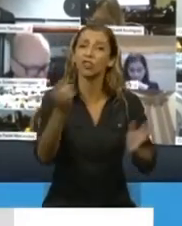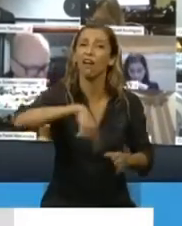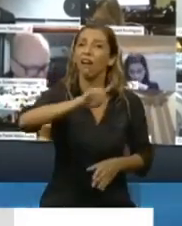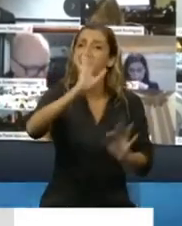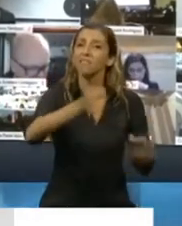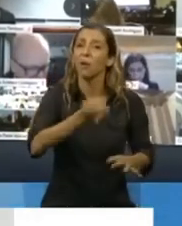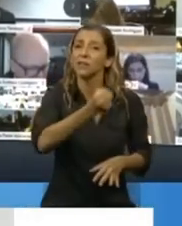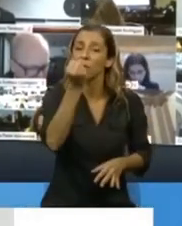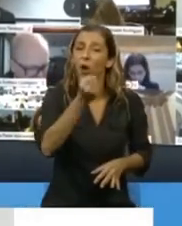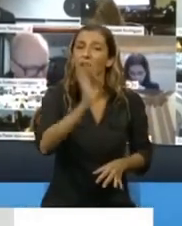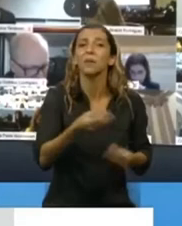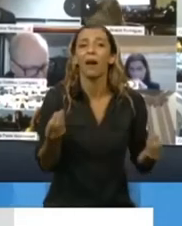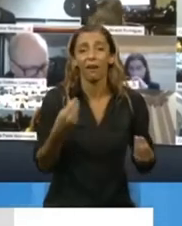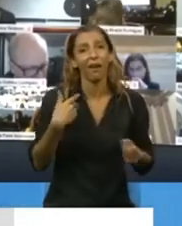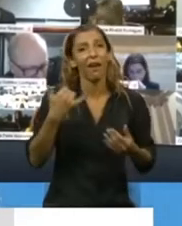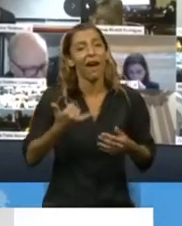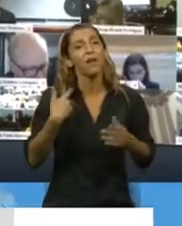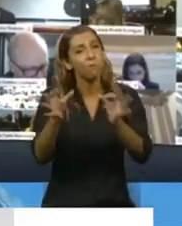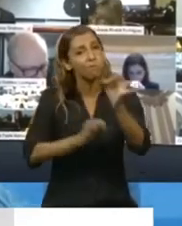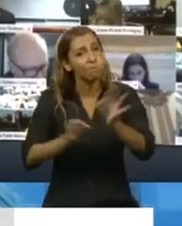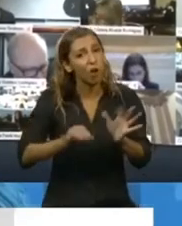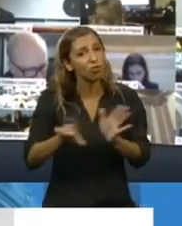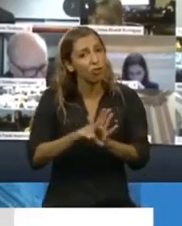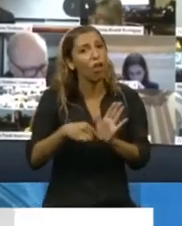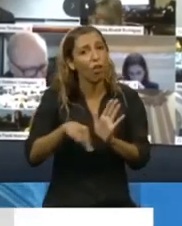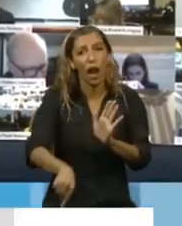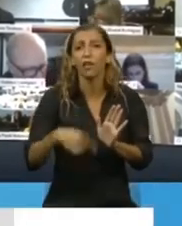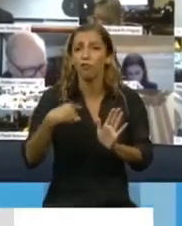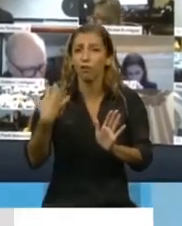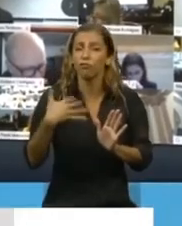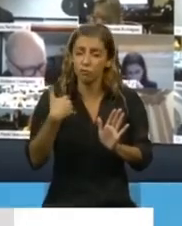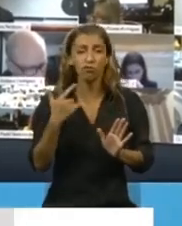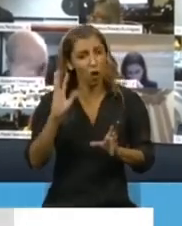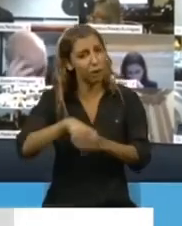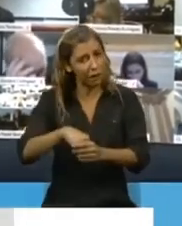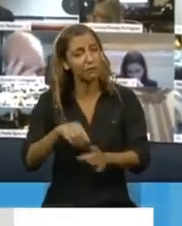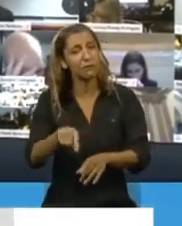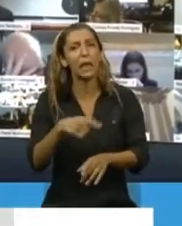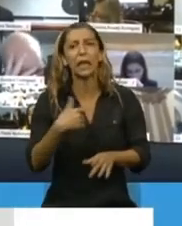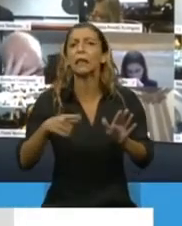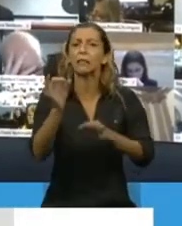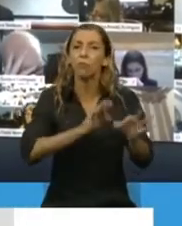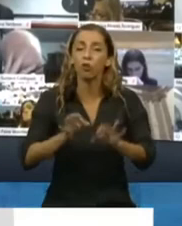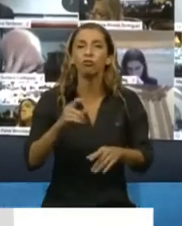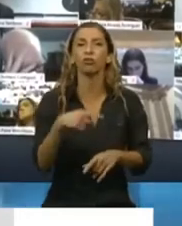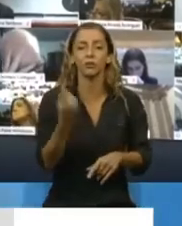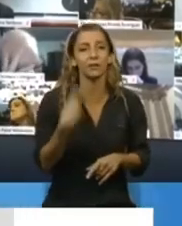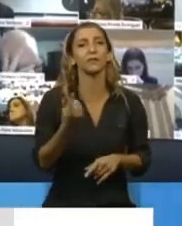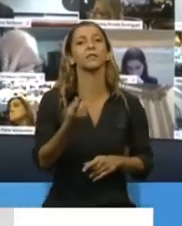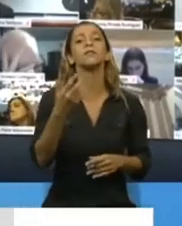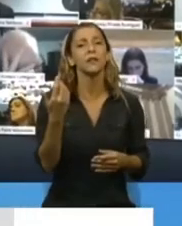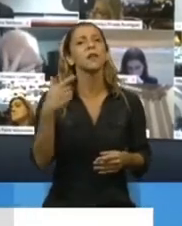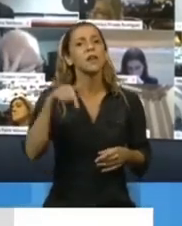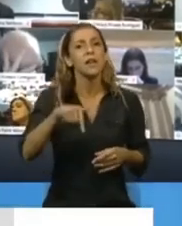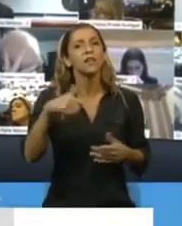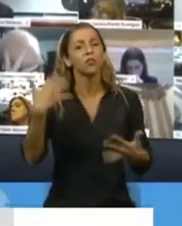proyectos de ley de distintos legisladores, modestamente uno de los cuales he sido parte, que hemos tratado de ir llevando un